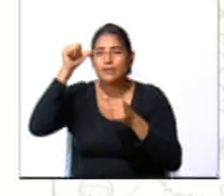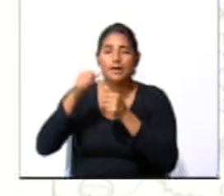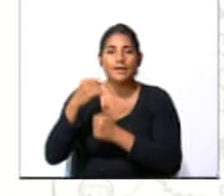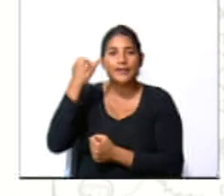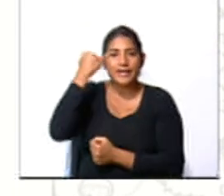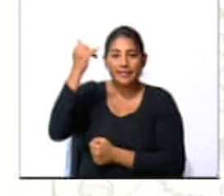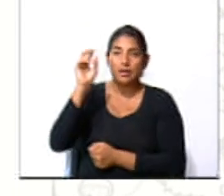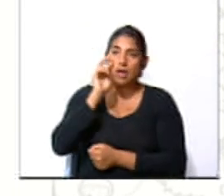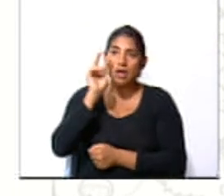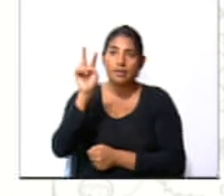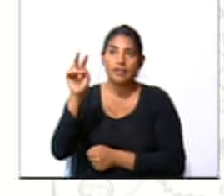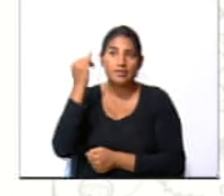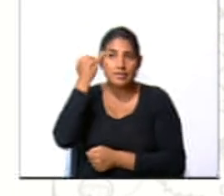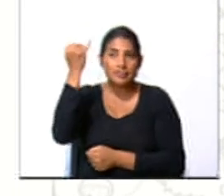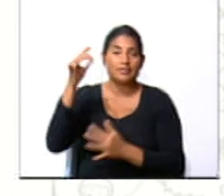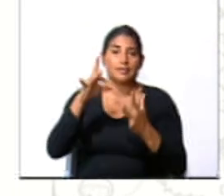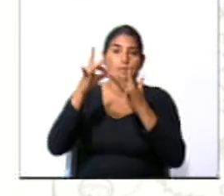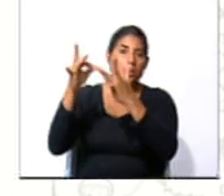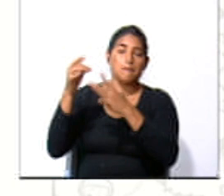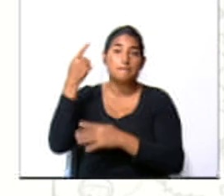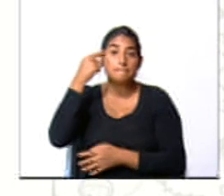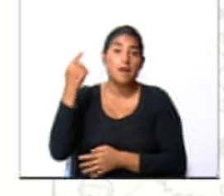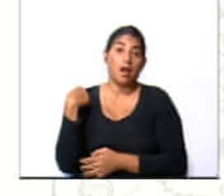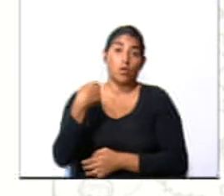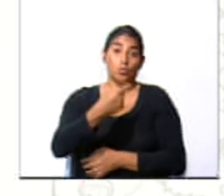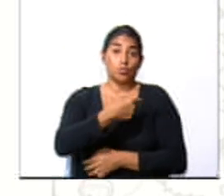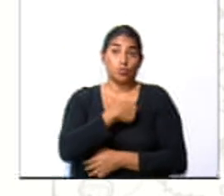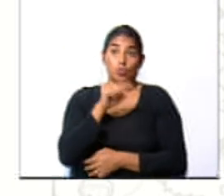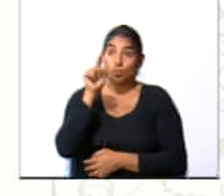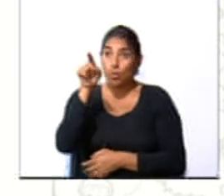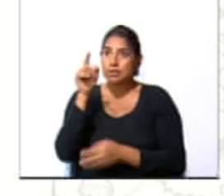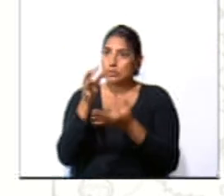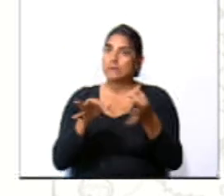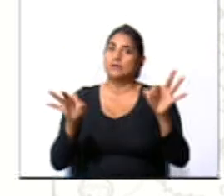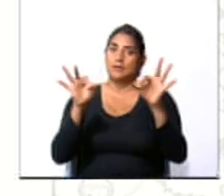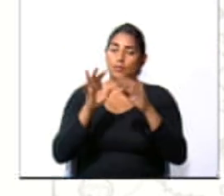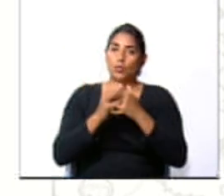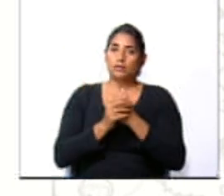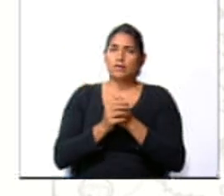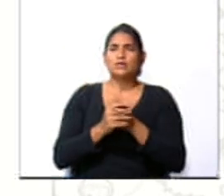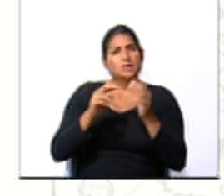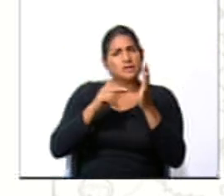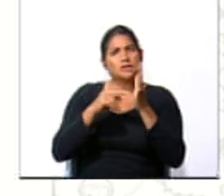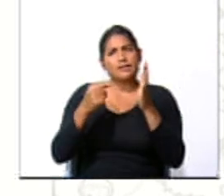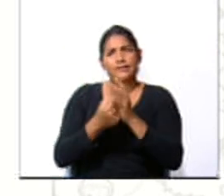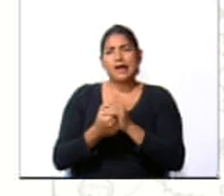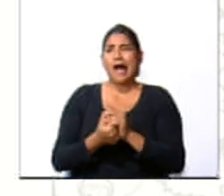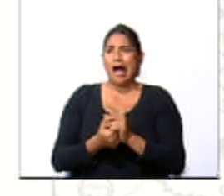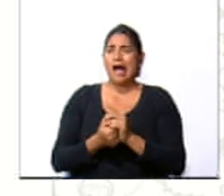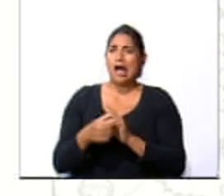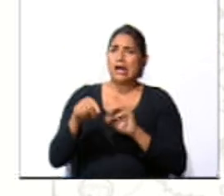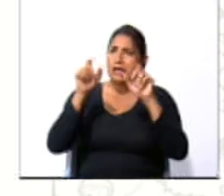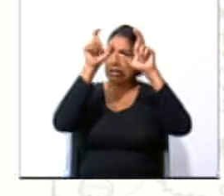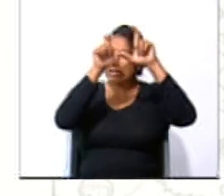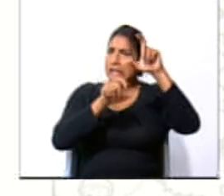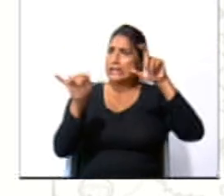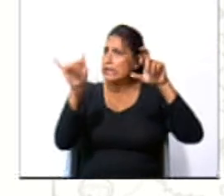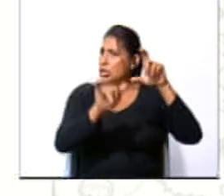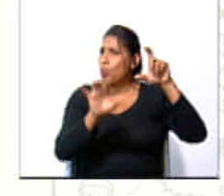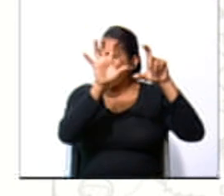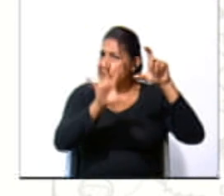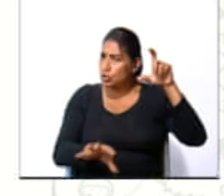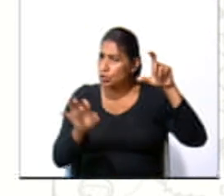concentrando en las ideas que para nosotros fueron importantes. Que si a ustedes les debe quedar el esquema igual